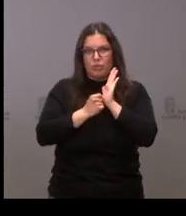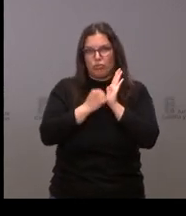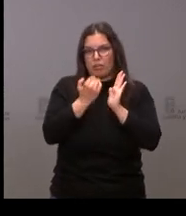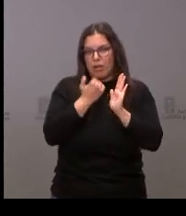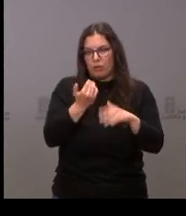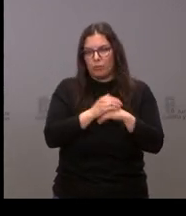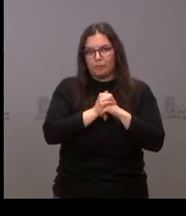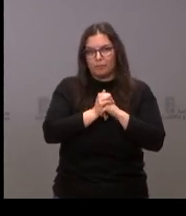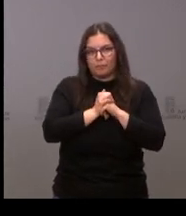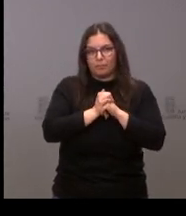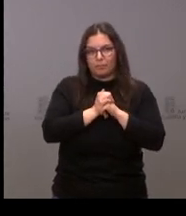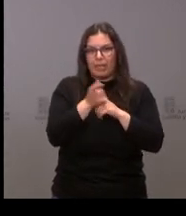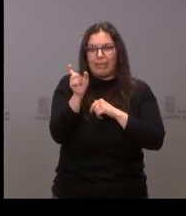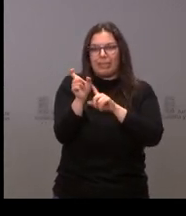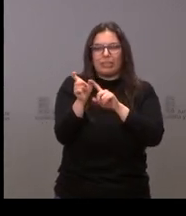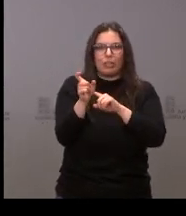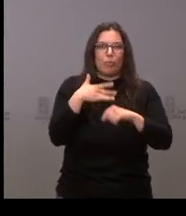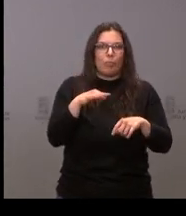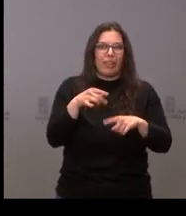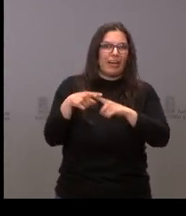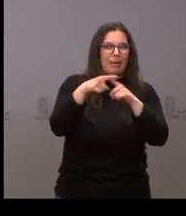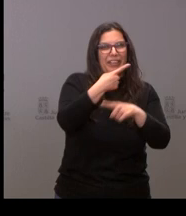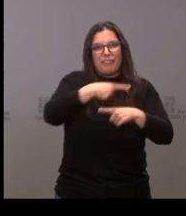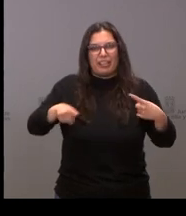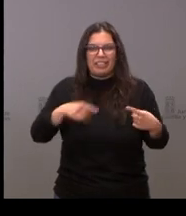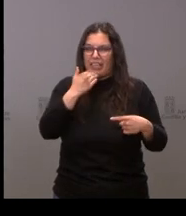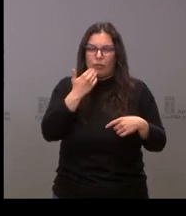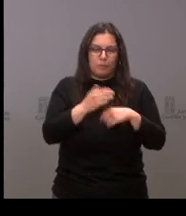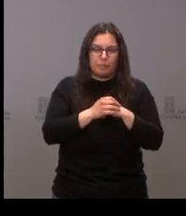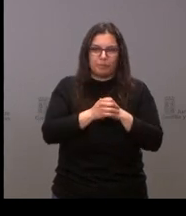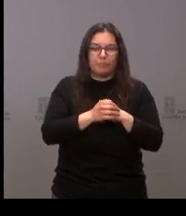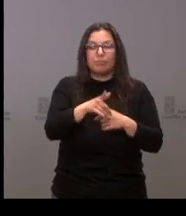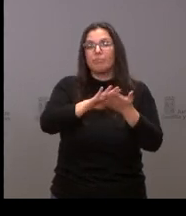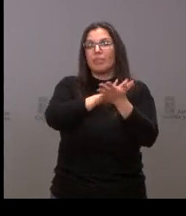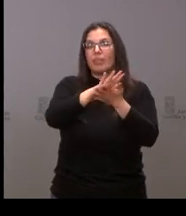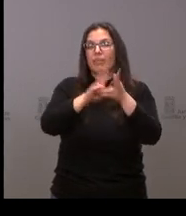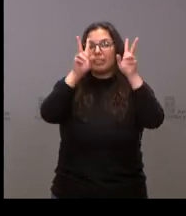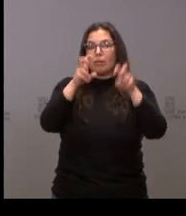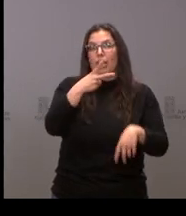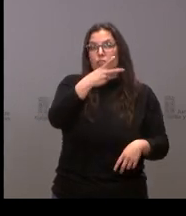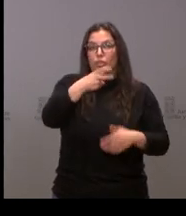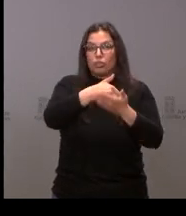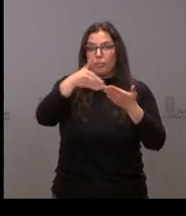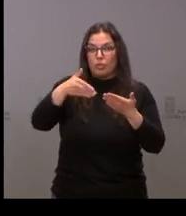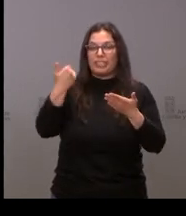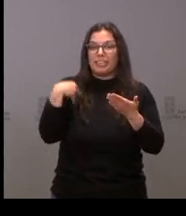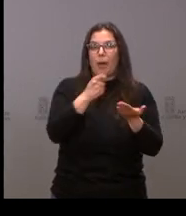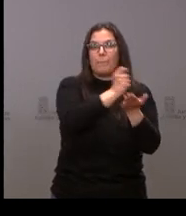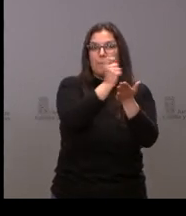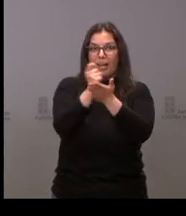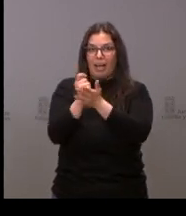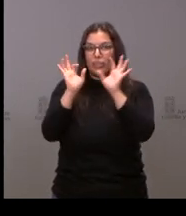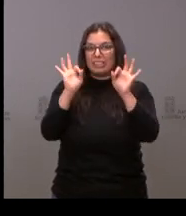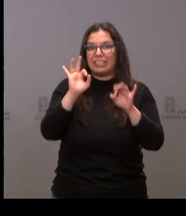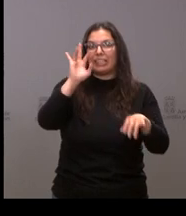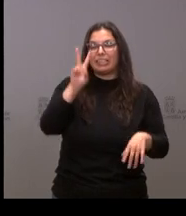bueno que esa cantidad se pueda repartir de otra manera hablaba de los 200 millones que ya están ingresados en las cuentas del IVA que